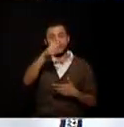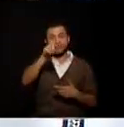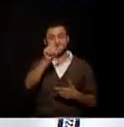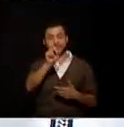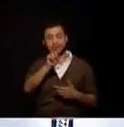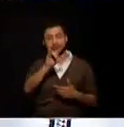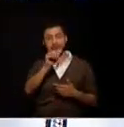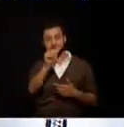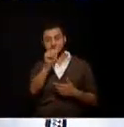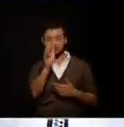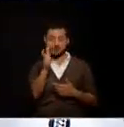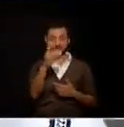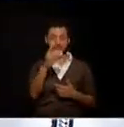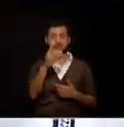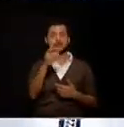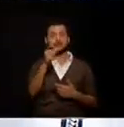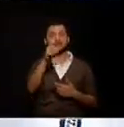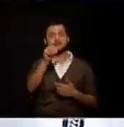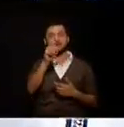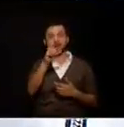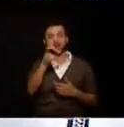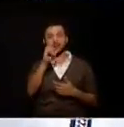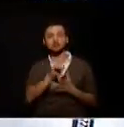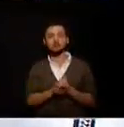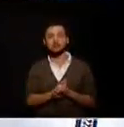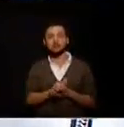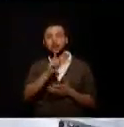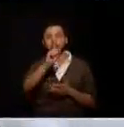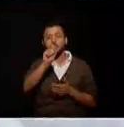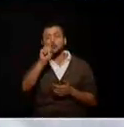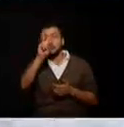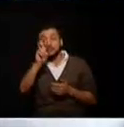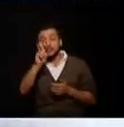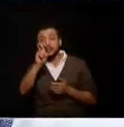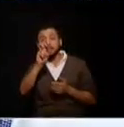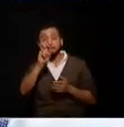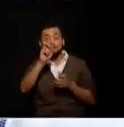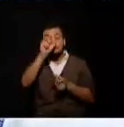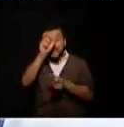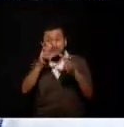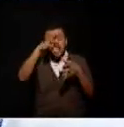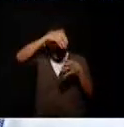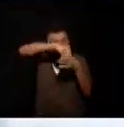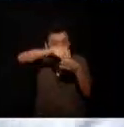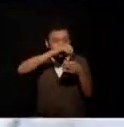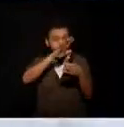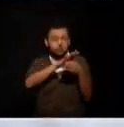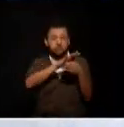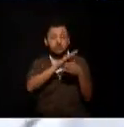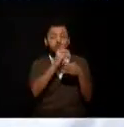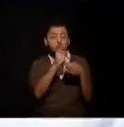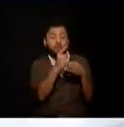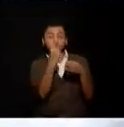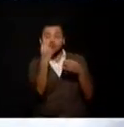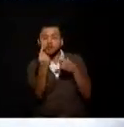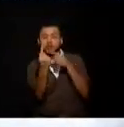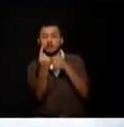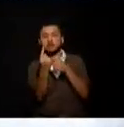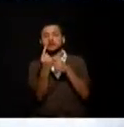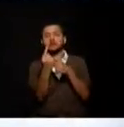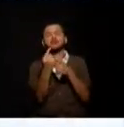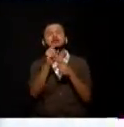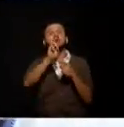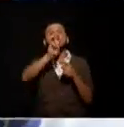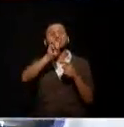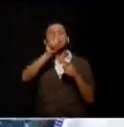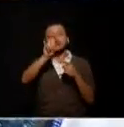preocupantes sabe a salud tiene 1.7 millones de usuarios por cada usuario los antioqueños pagamos 787 mil